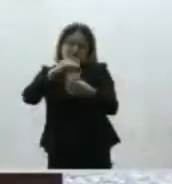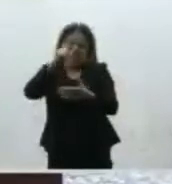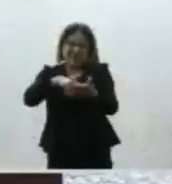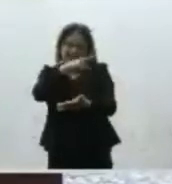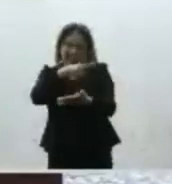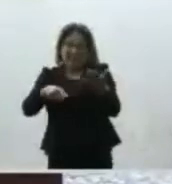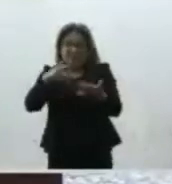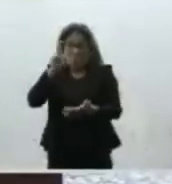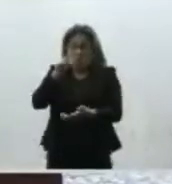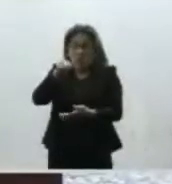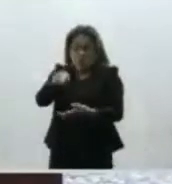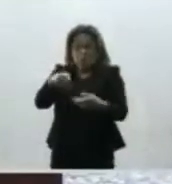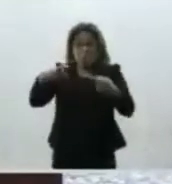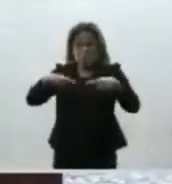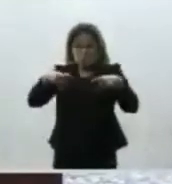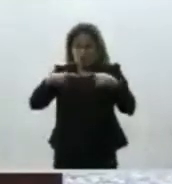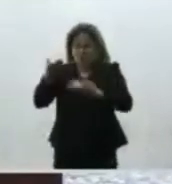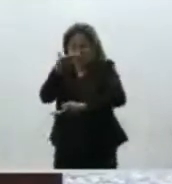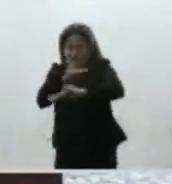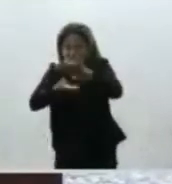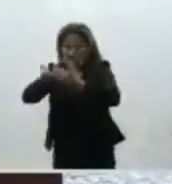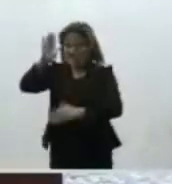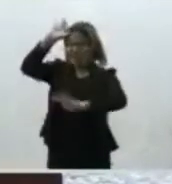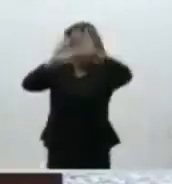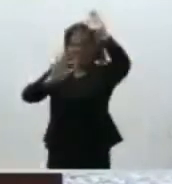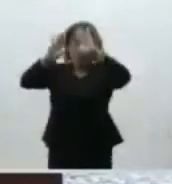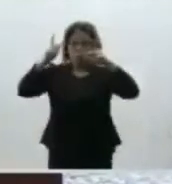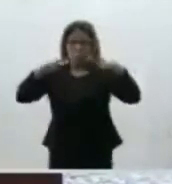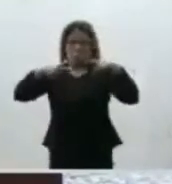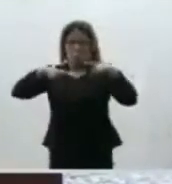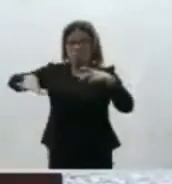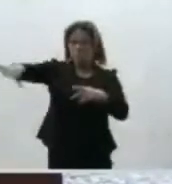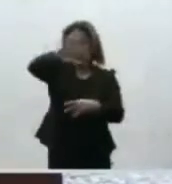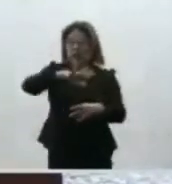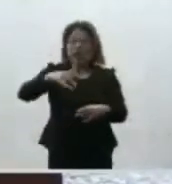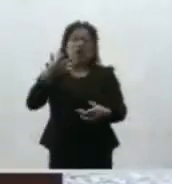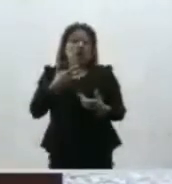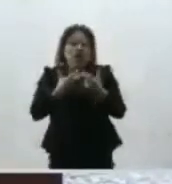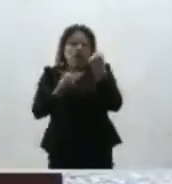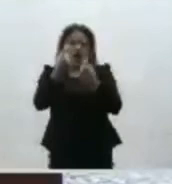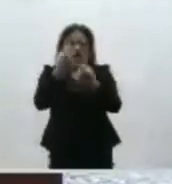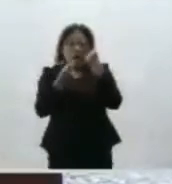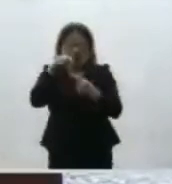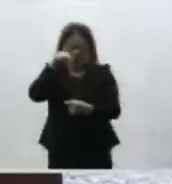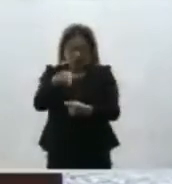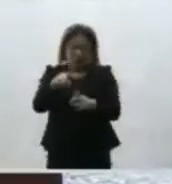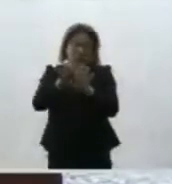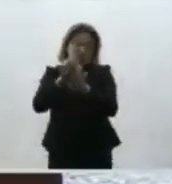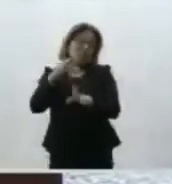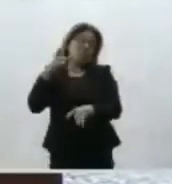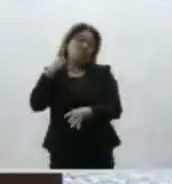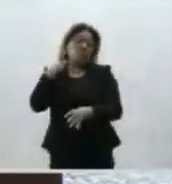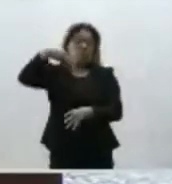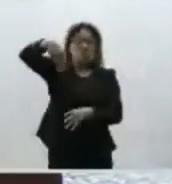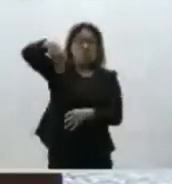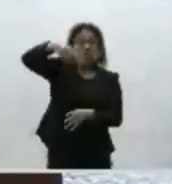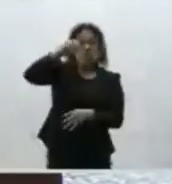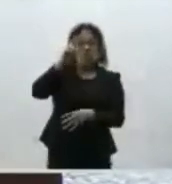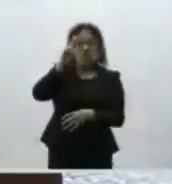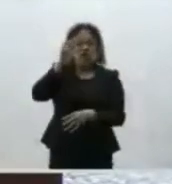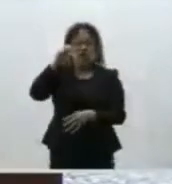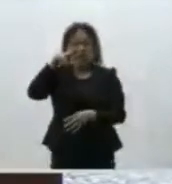que al participar personajes vinculados con el partido político Morena se podía presumir